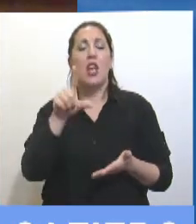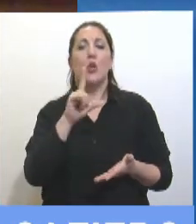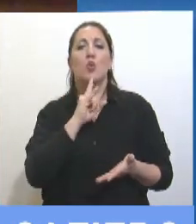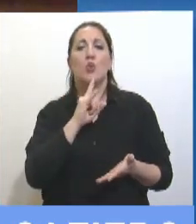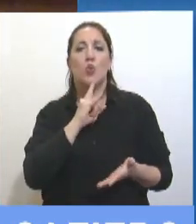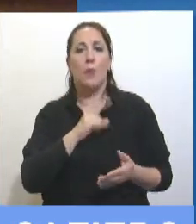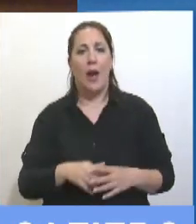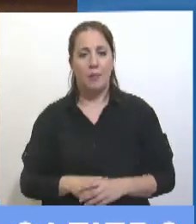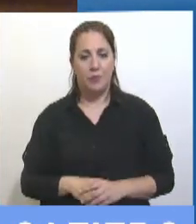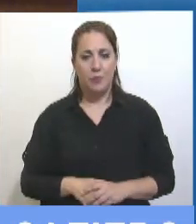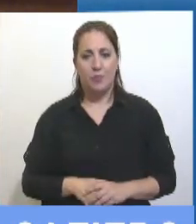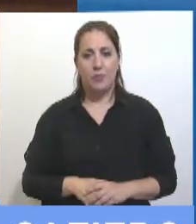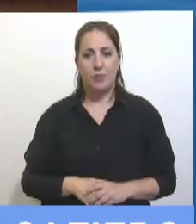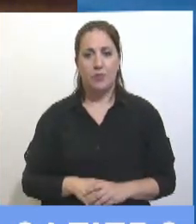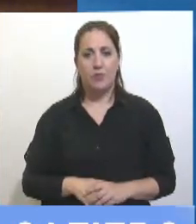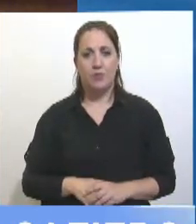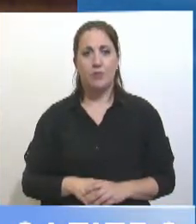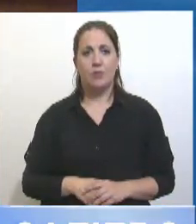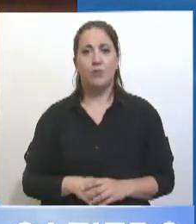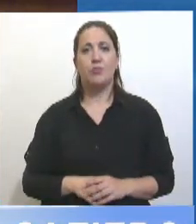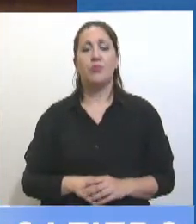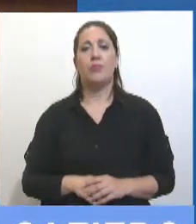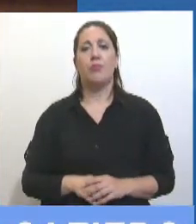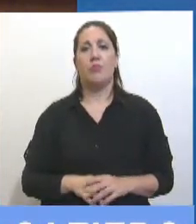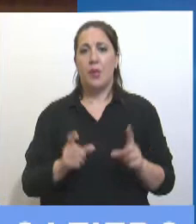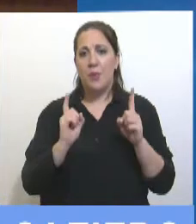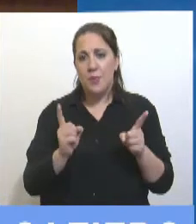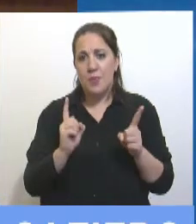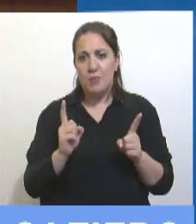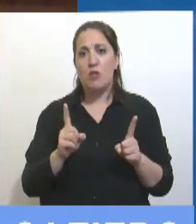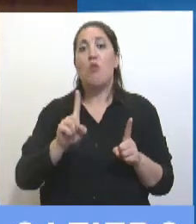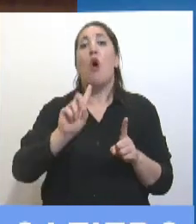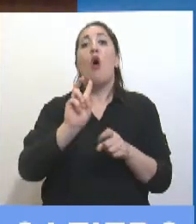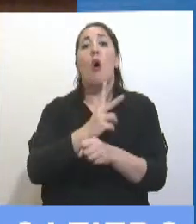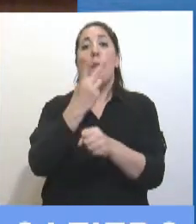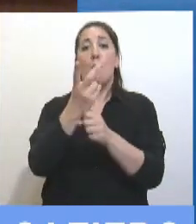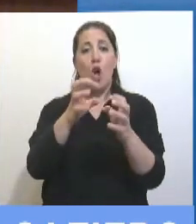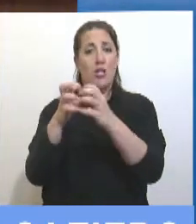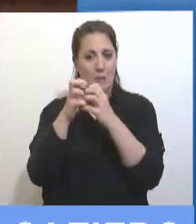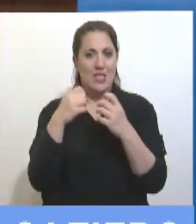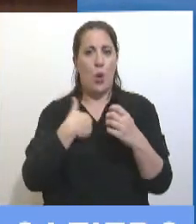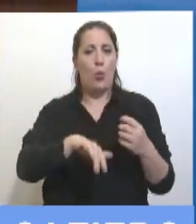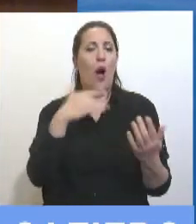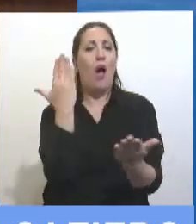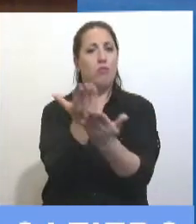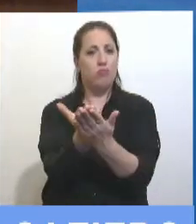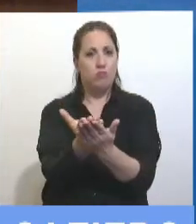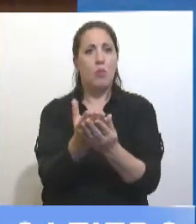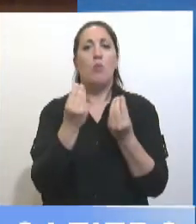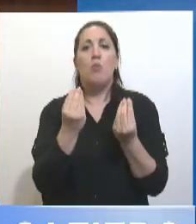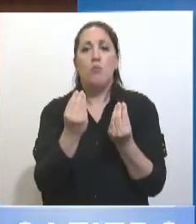y cuestión que vamos a plantear en una próxima sesión porque además no recibió